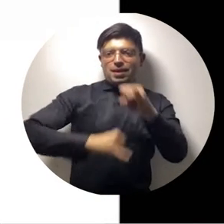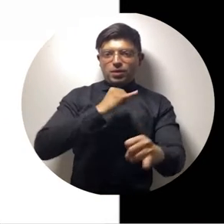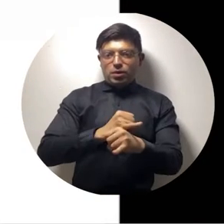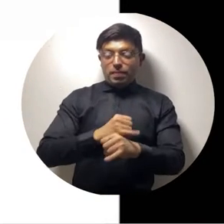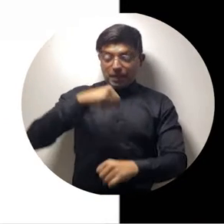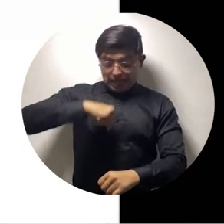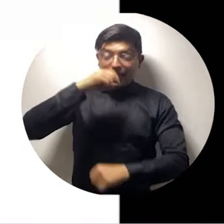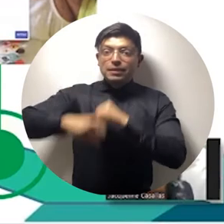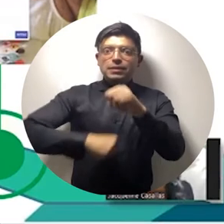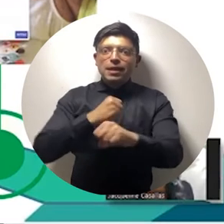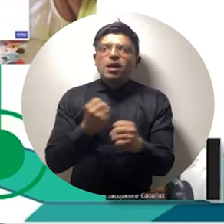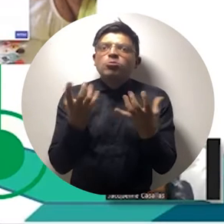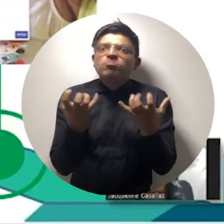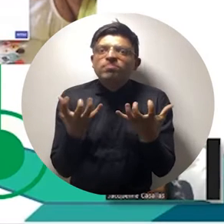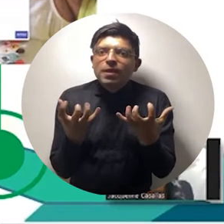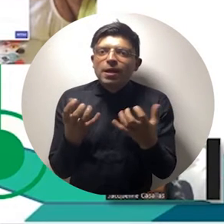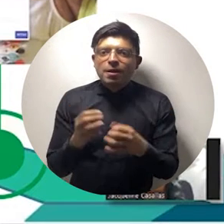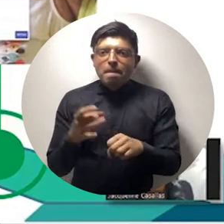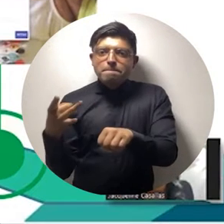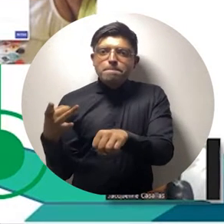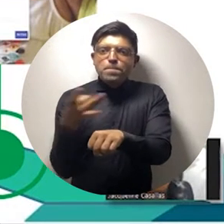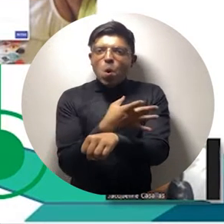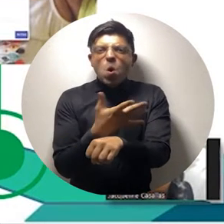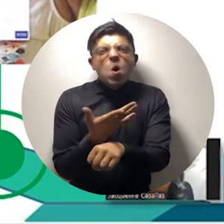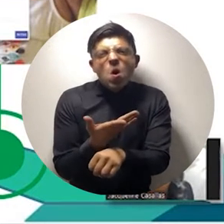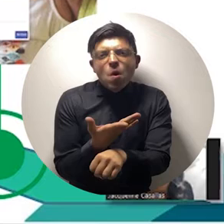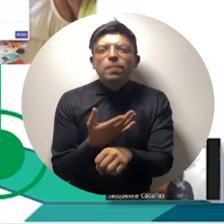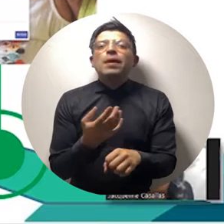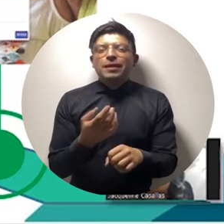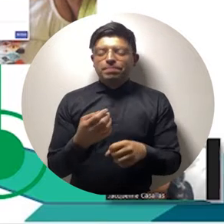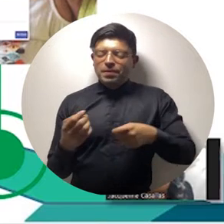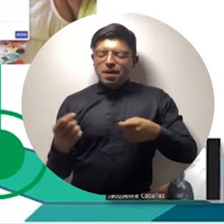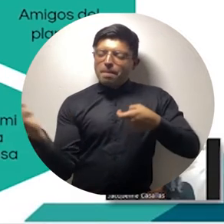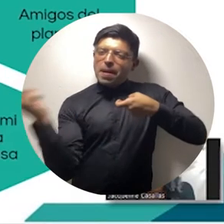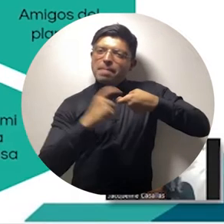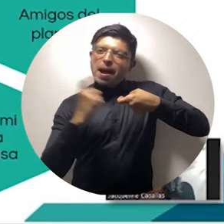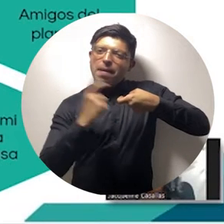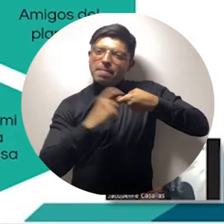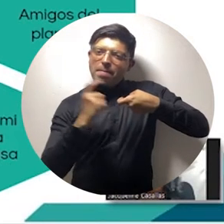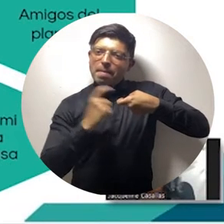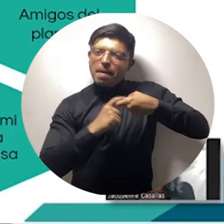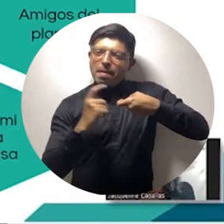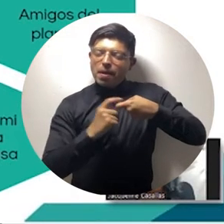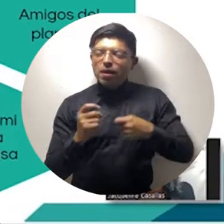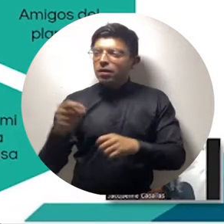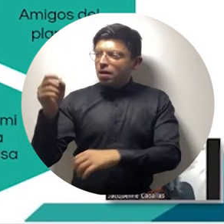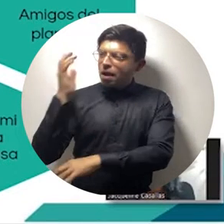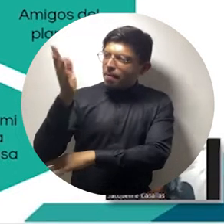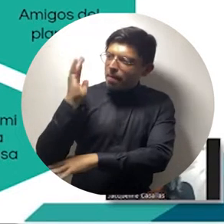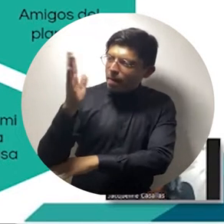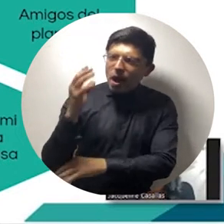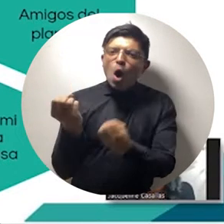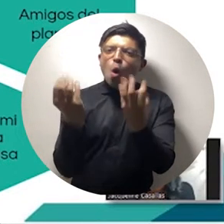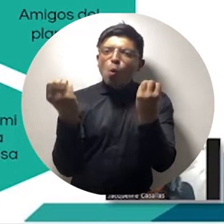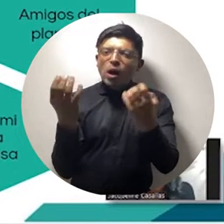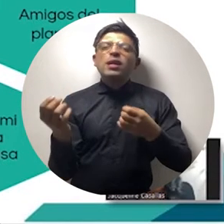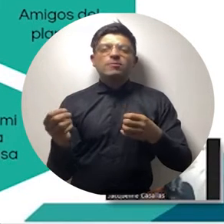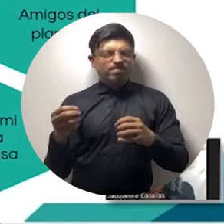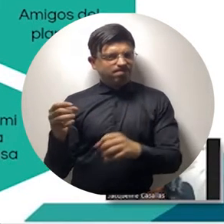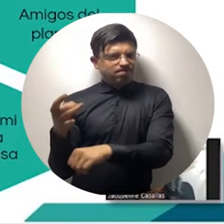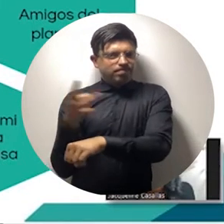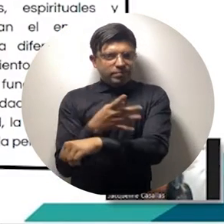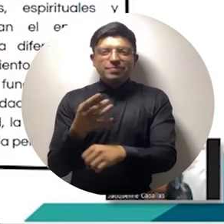internacional. Este año aspiramos a superar las inscripciones, el número de